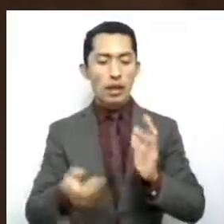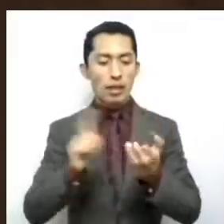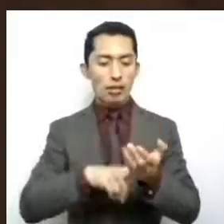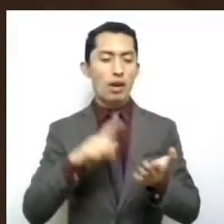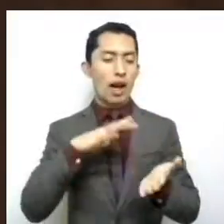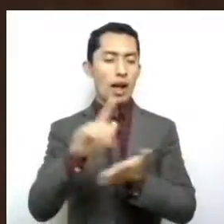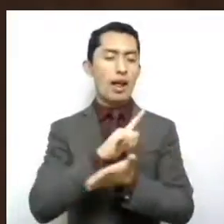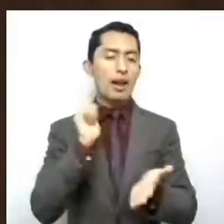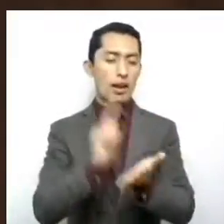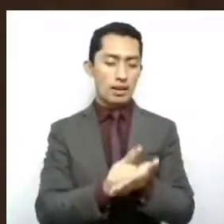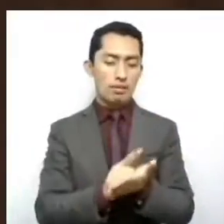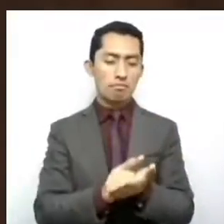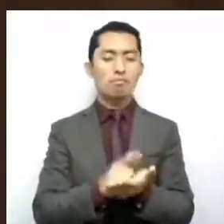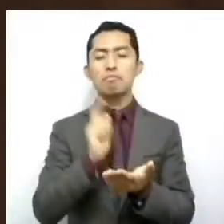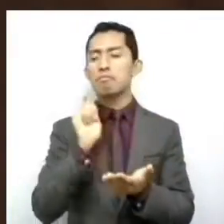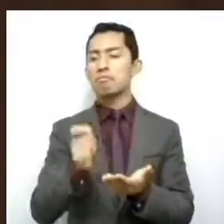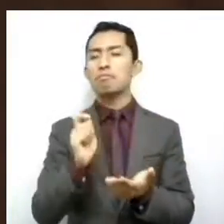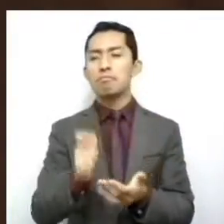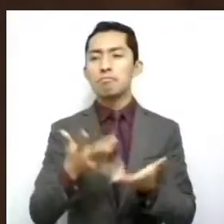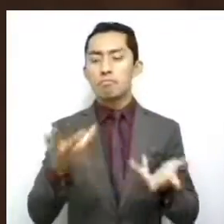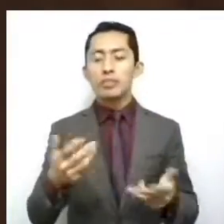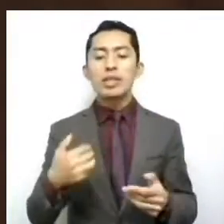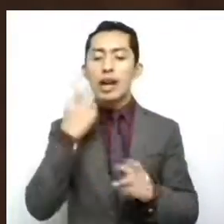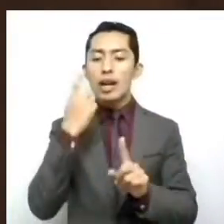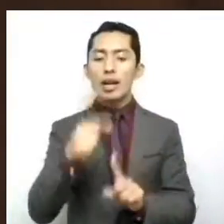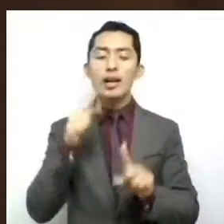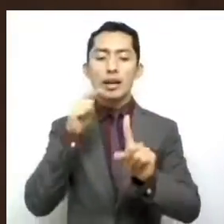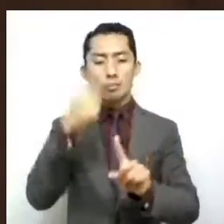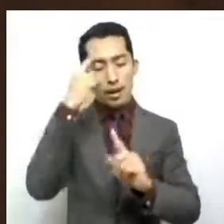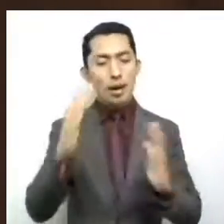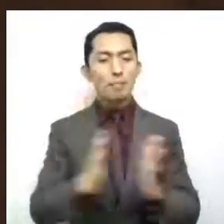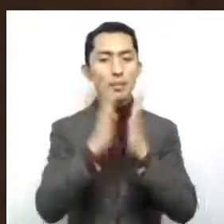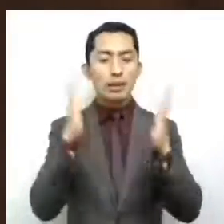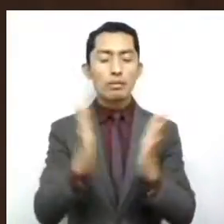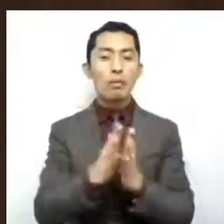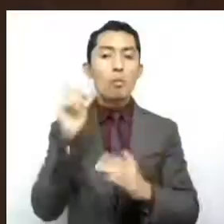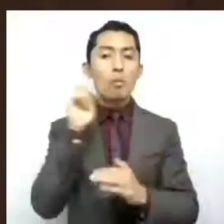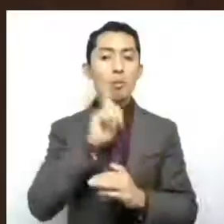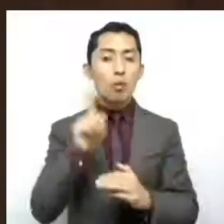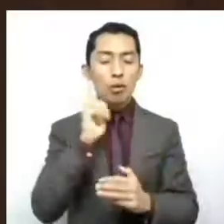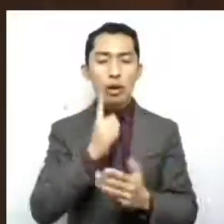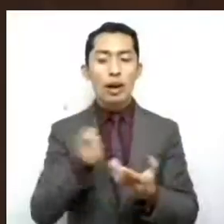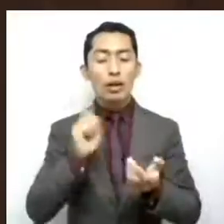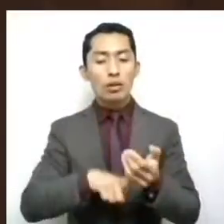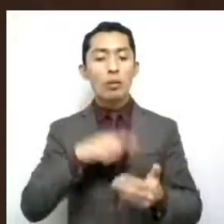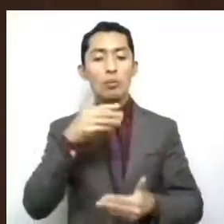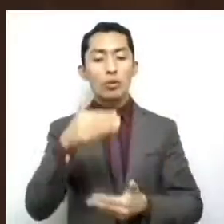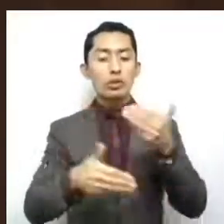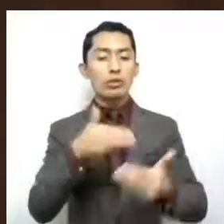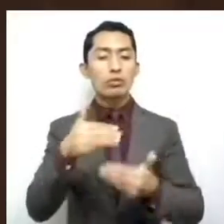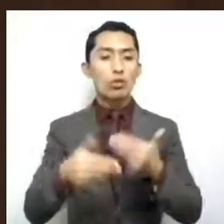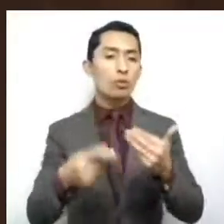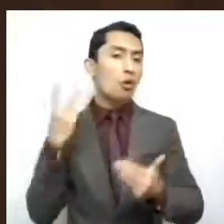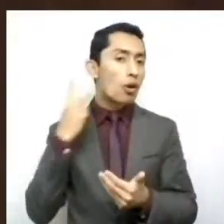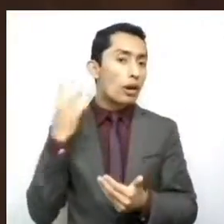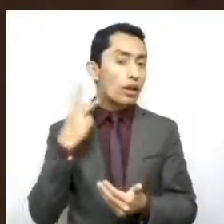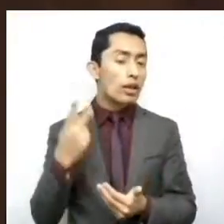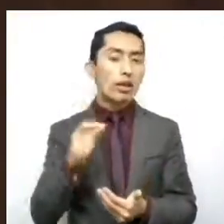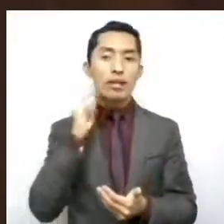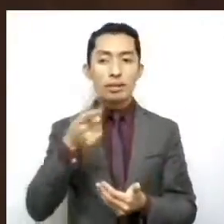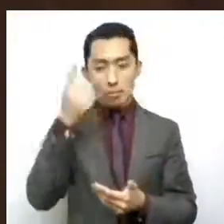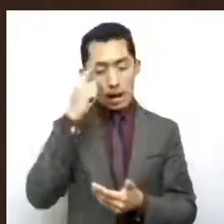que entre otras cosas buscan la participación de las mujeres en los procesos políticos y de toma de